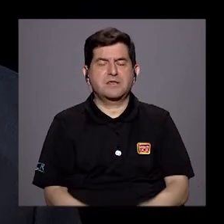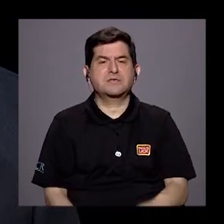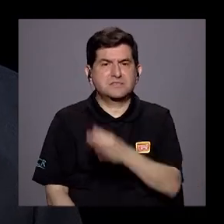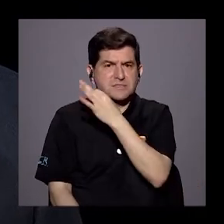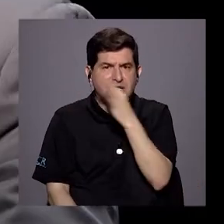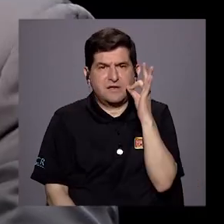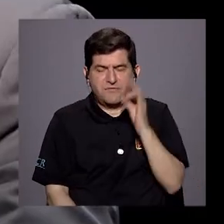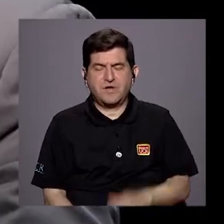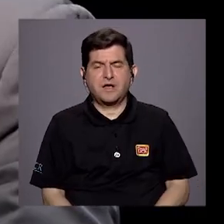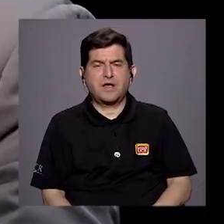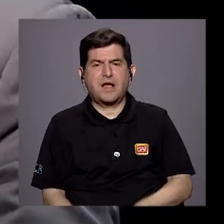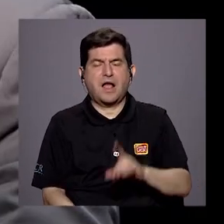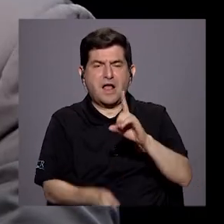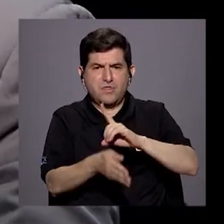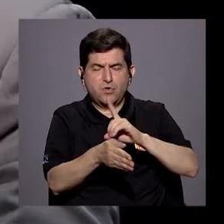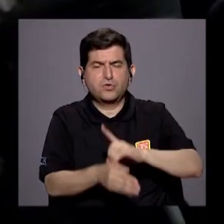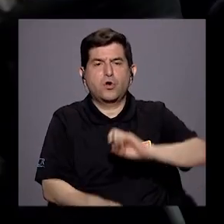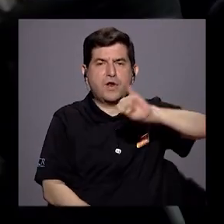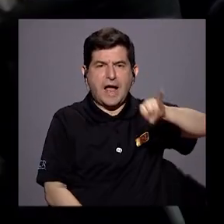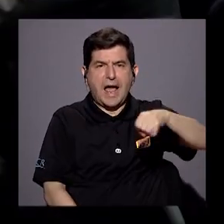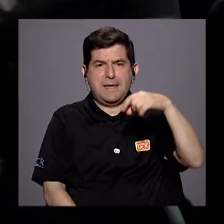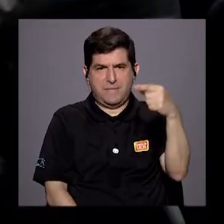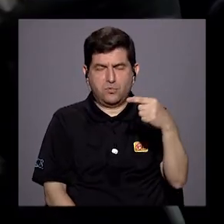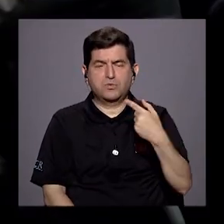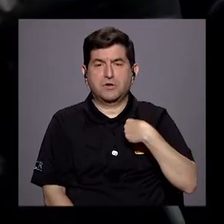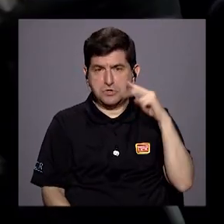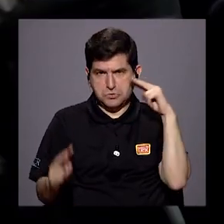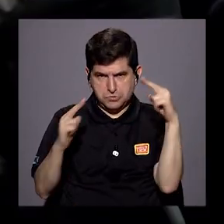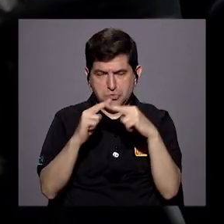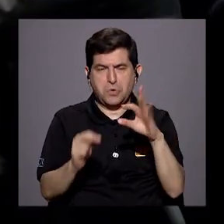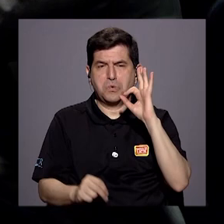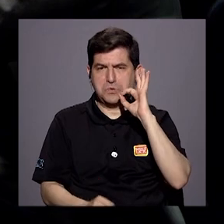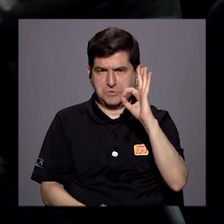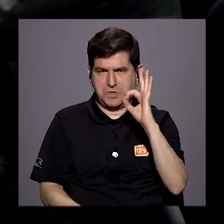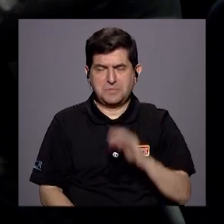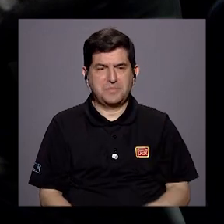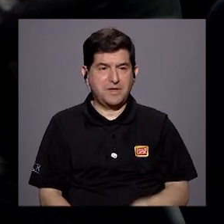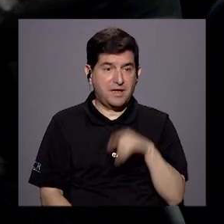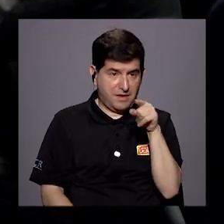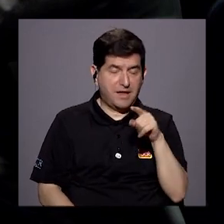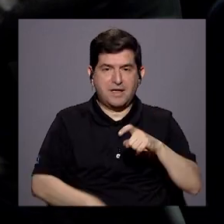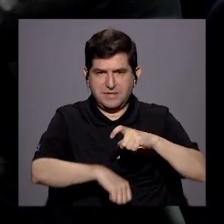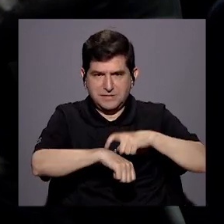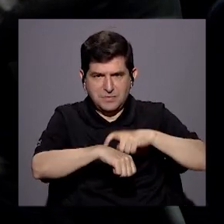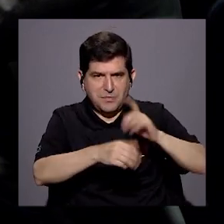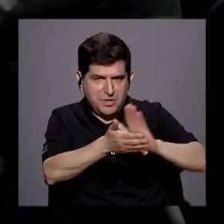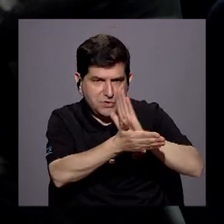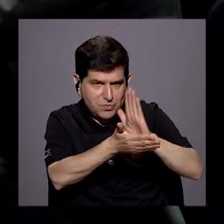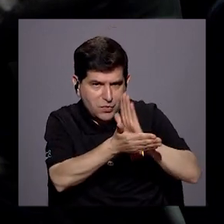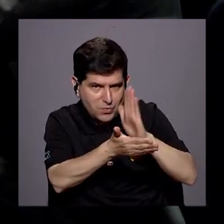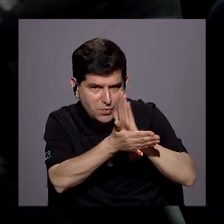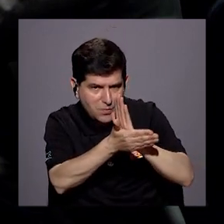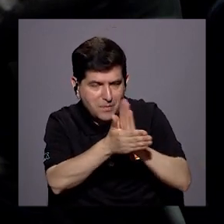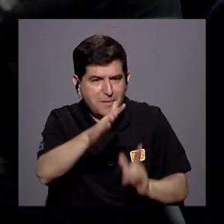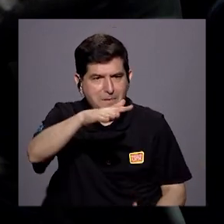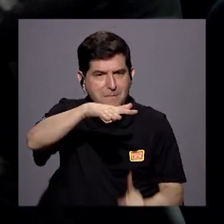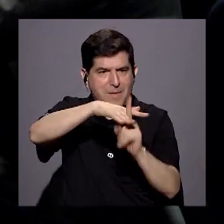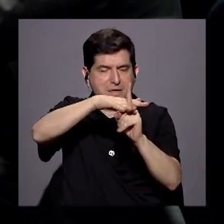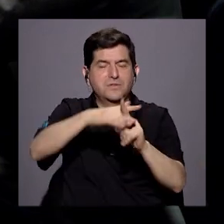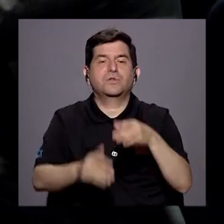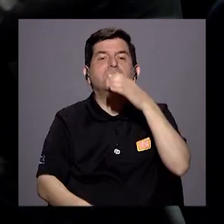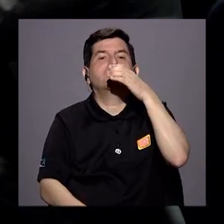doctor Jaime Gutiérrez. De ahí salió, yo conozco bien ese documento, salió una